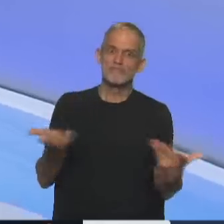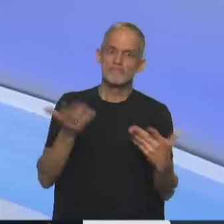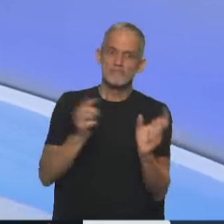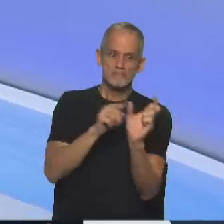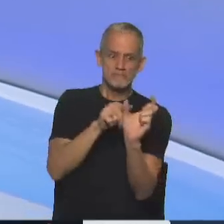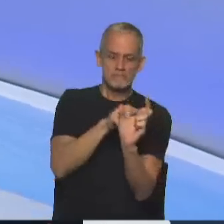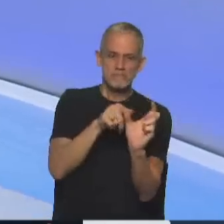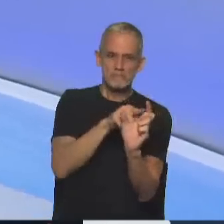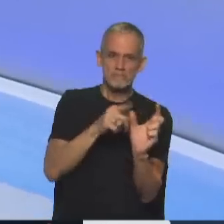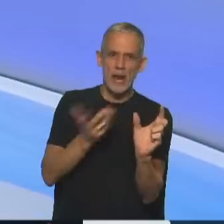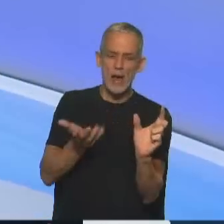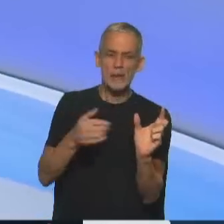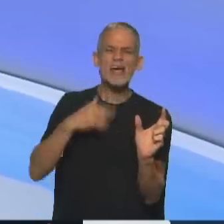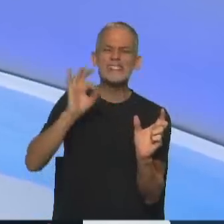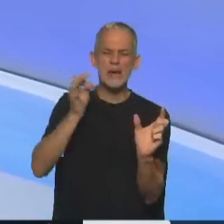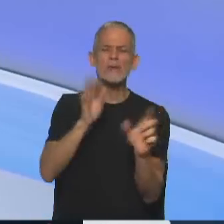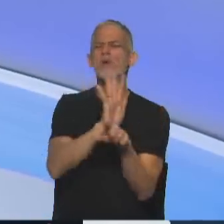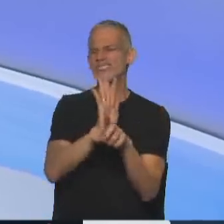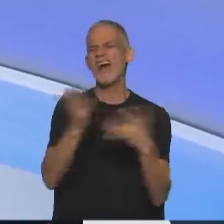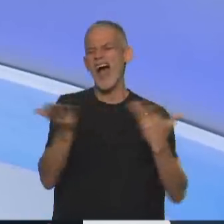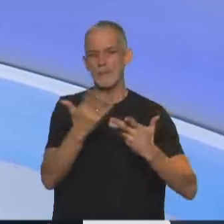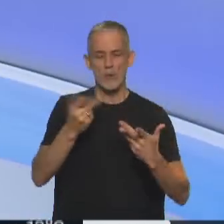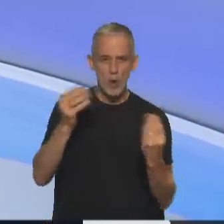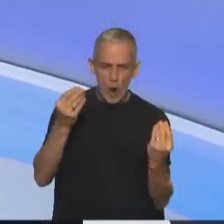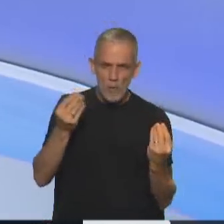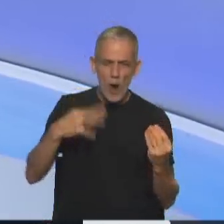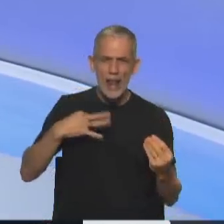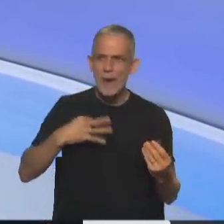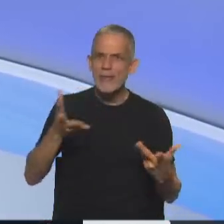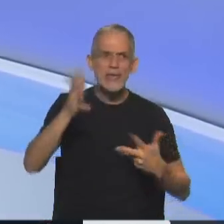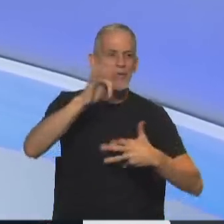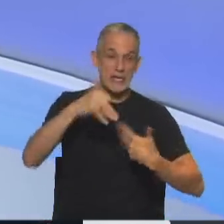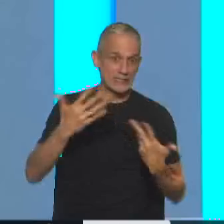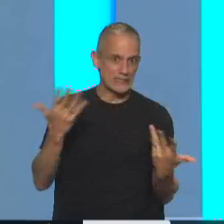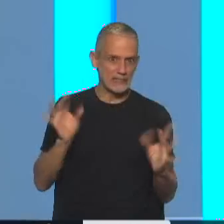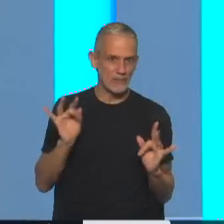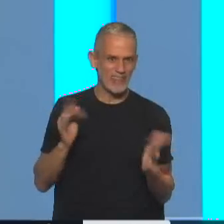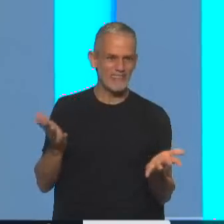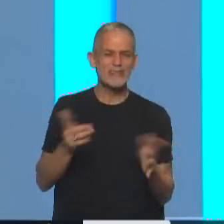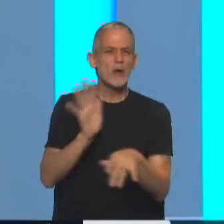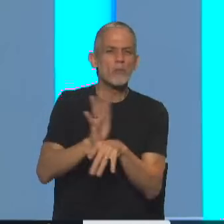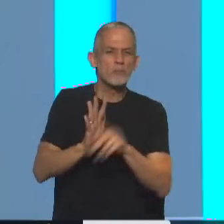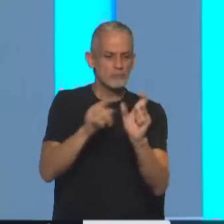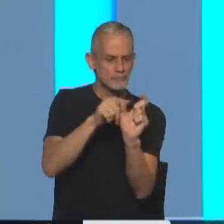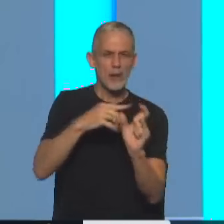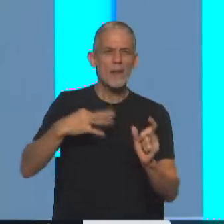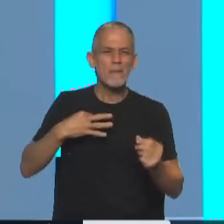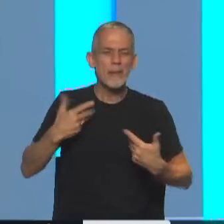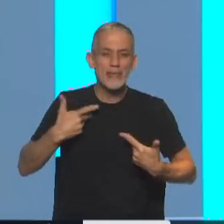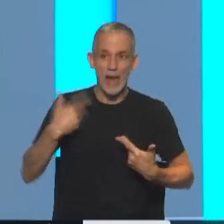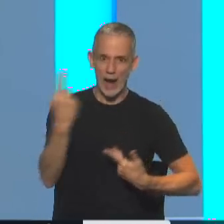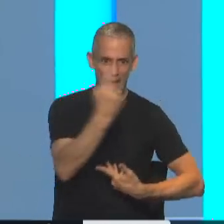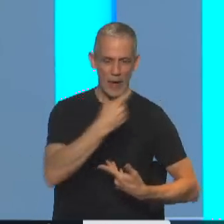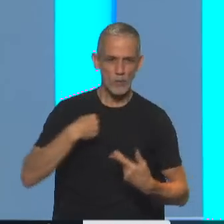sabemos el significado, pero no sabemos cómo explicarlo en vida cotidiana. qué significan en nuestra vida y cómo